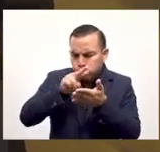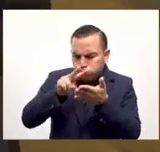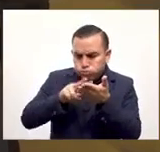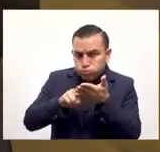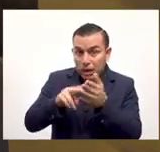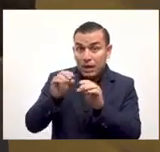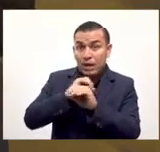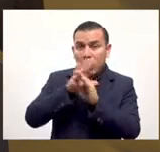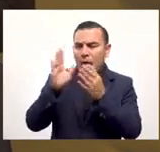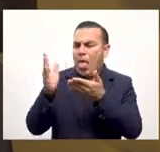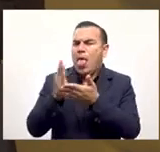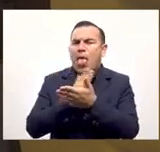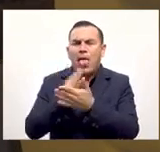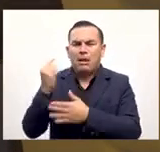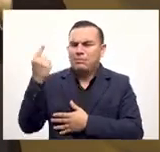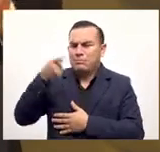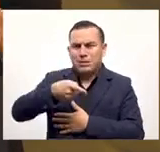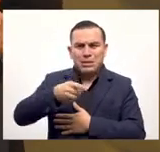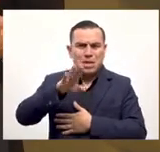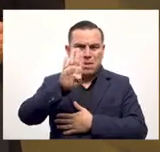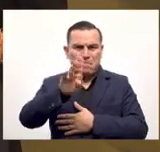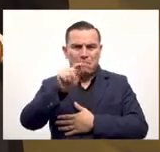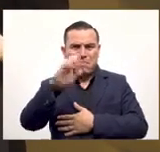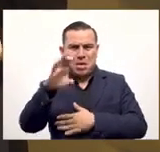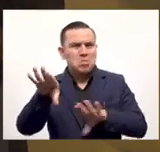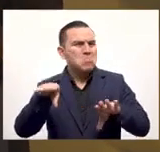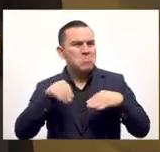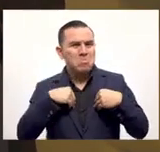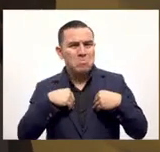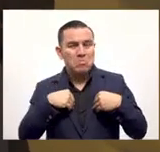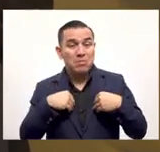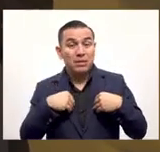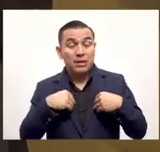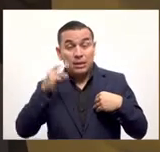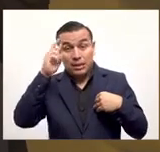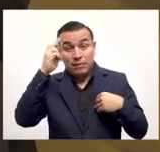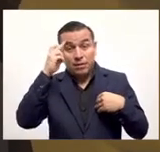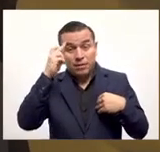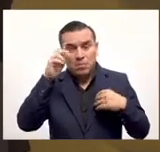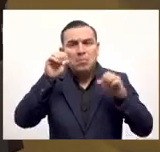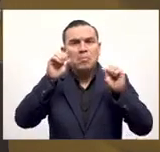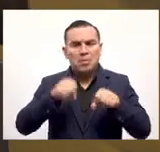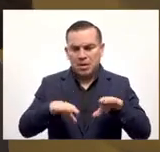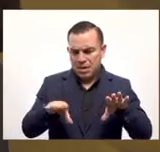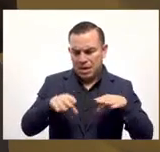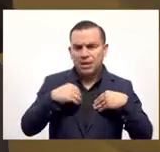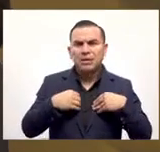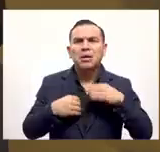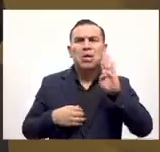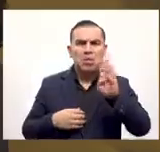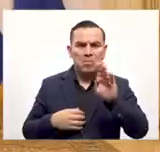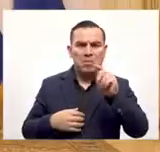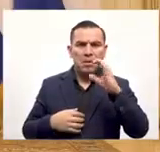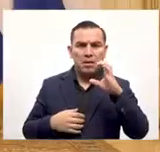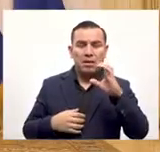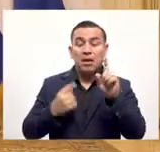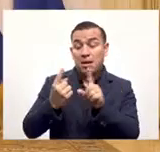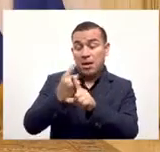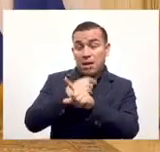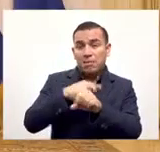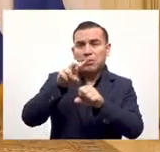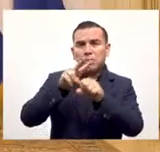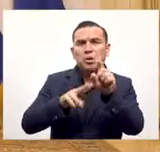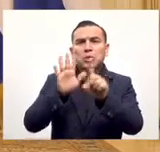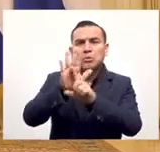rato se pueden dar cuenta que no hay obligación en recibir bitcoins solo se hace que se tienen que aceptar los bitcoins y se